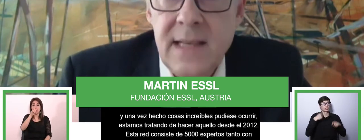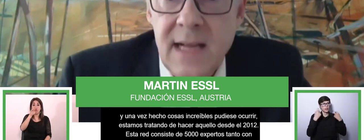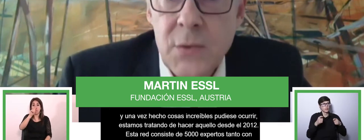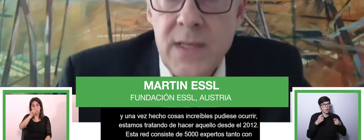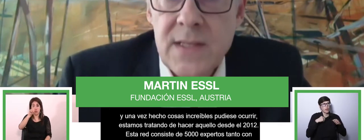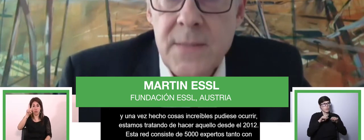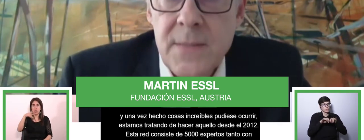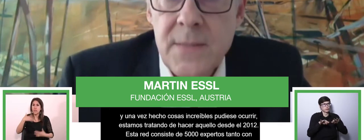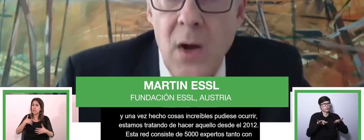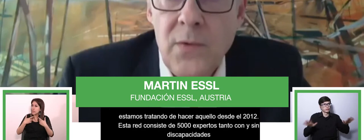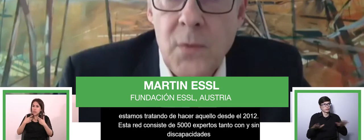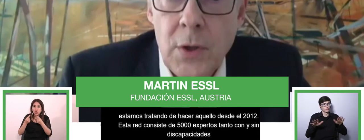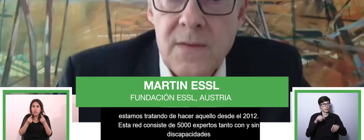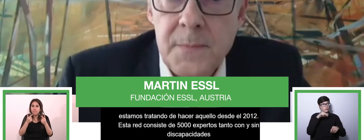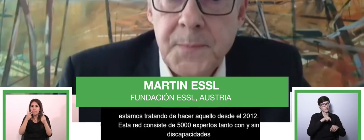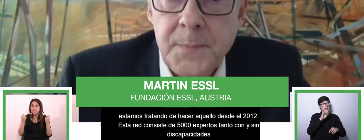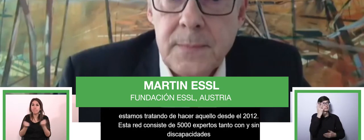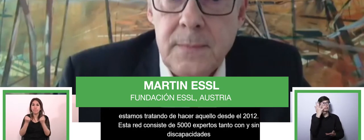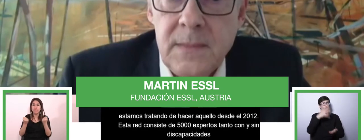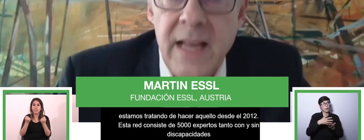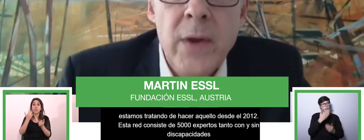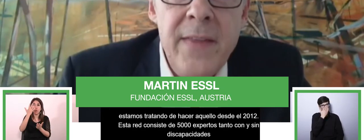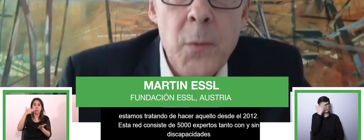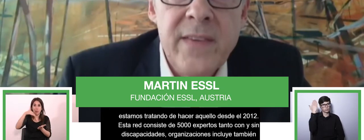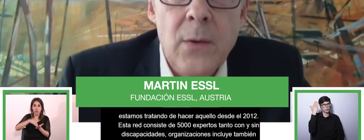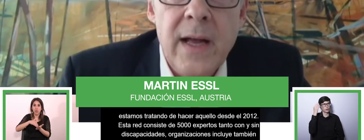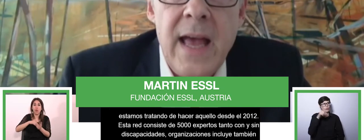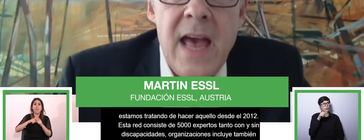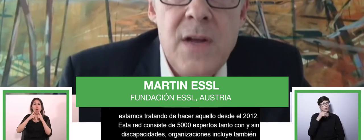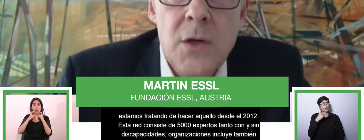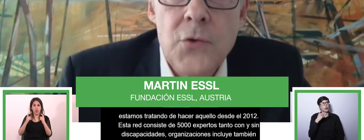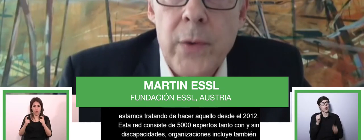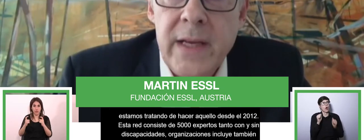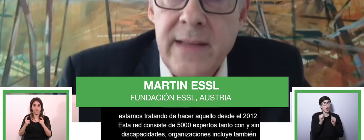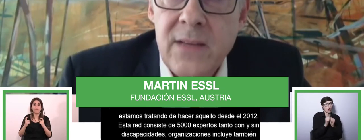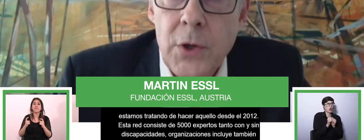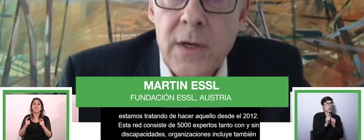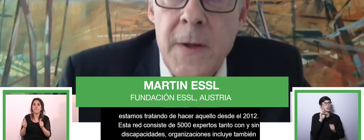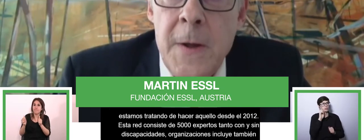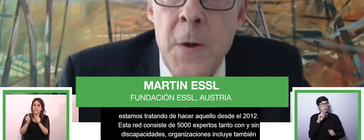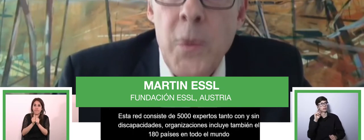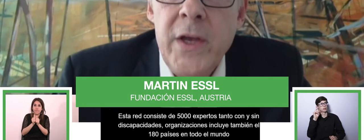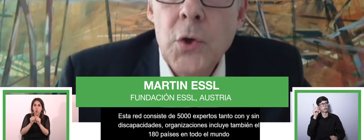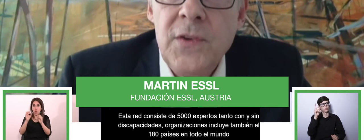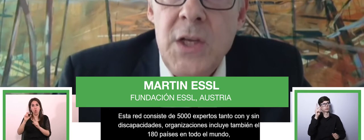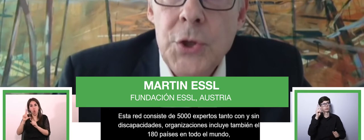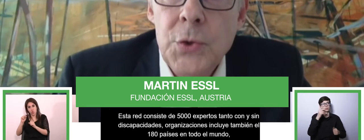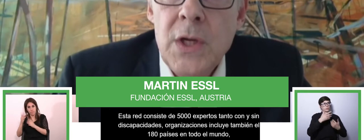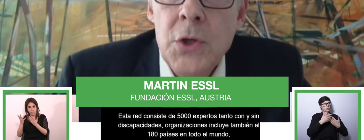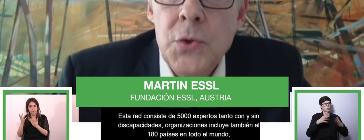incluye también, de 180 países en todo el mundo. Juntos con nuestra red